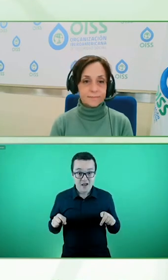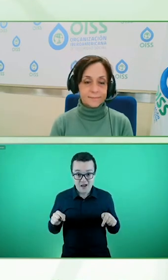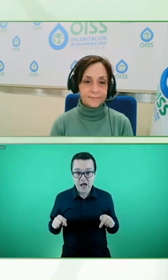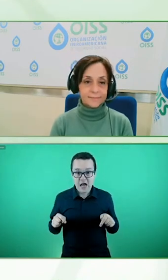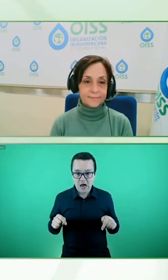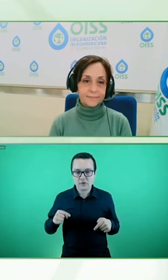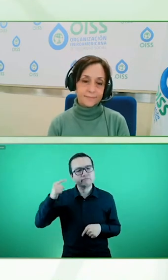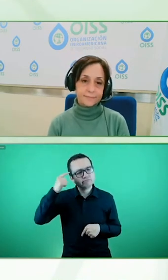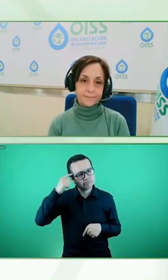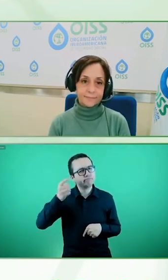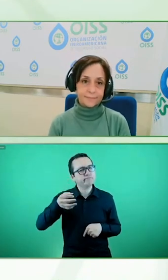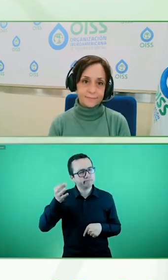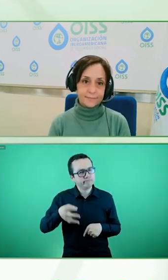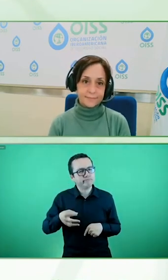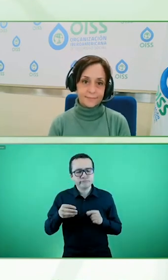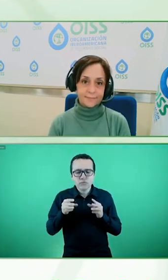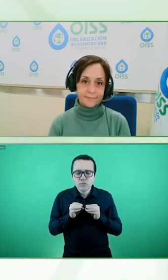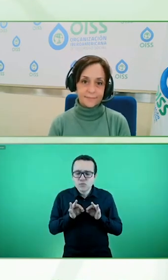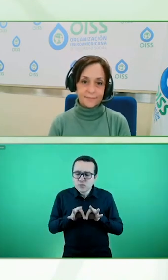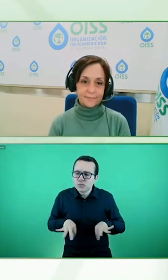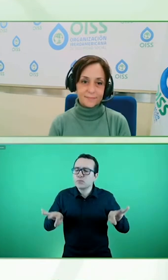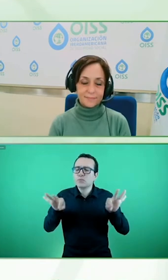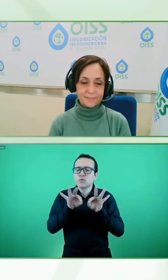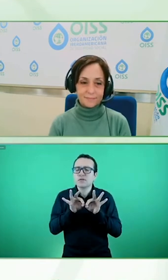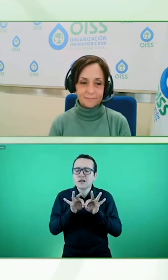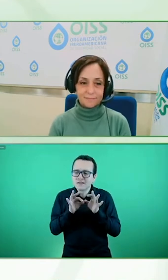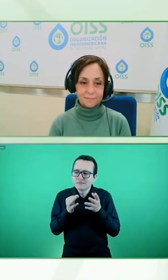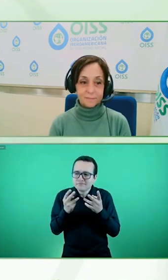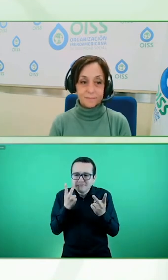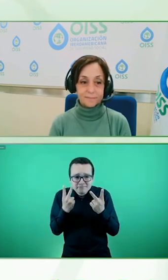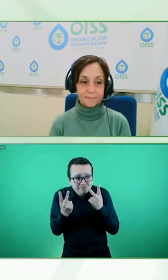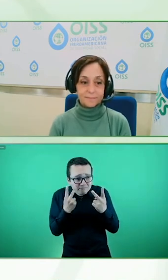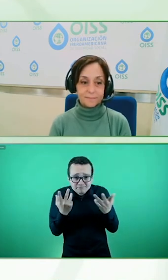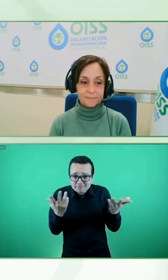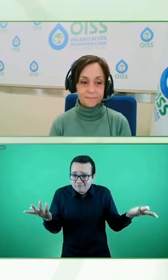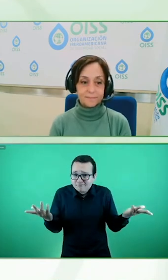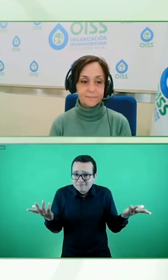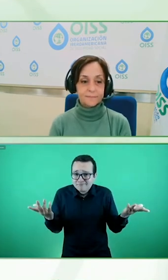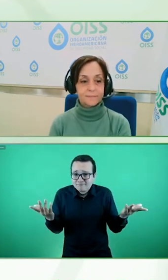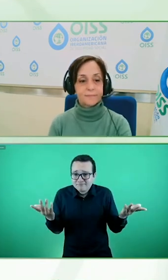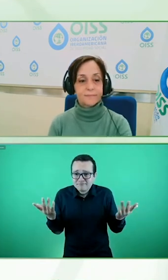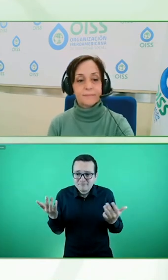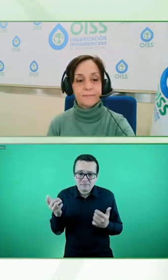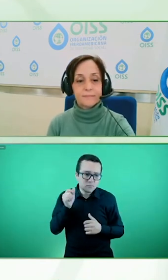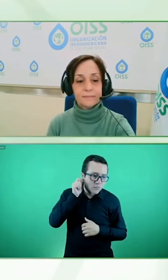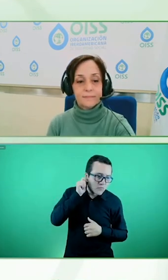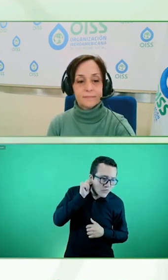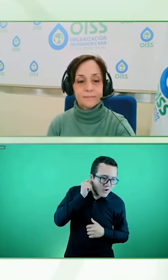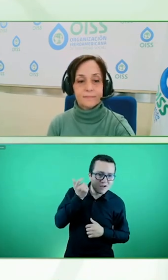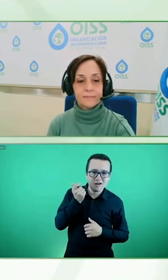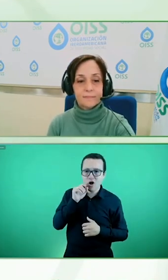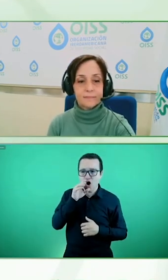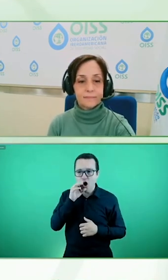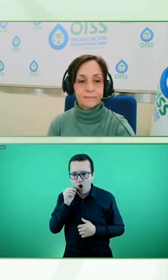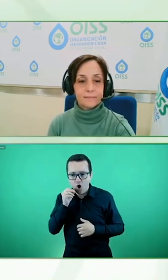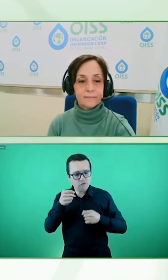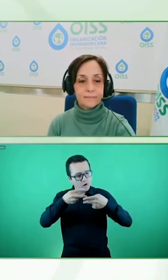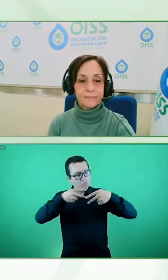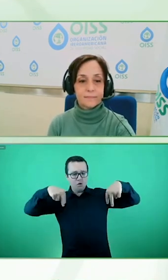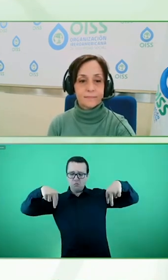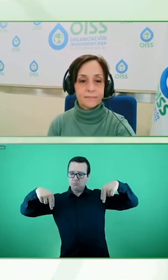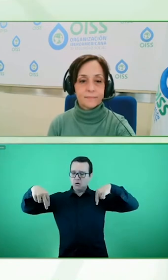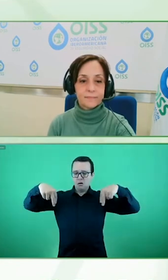la igualdad de género en la promoción de la inclusión de personas con discapacidad, pero